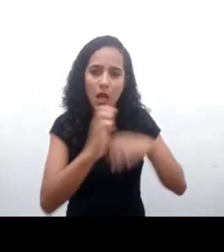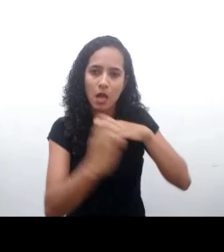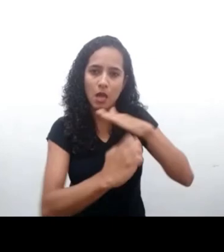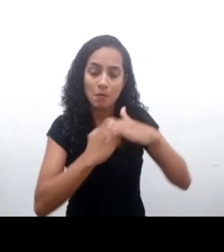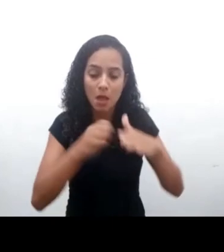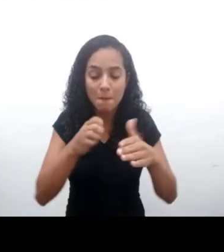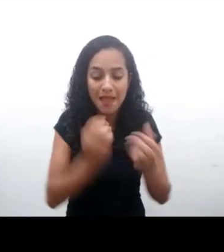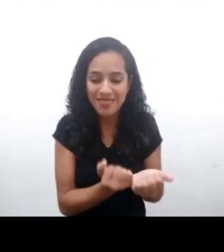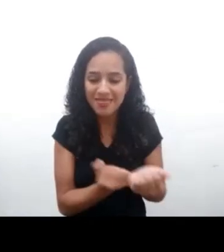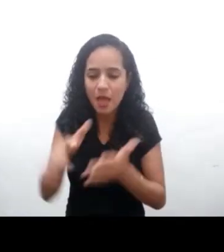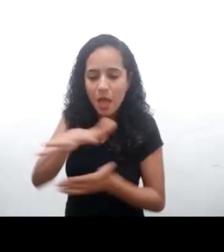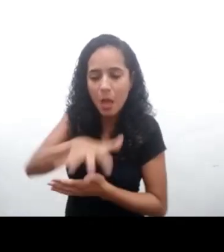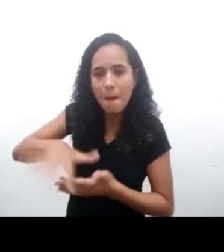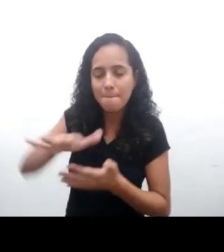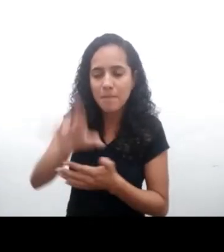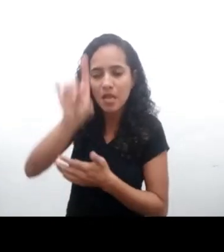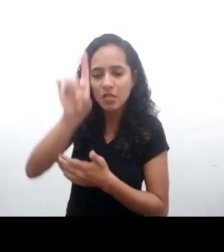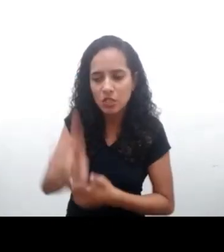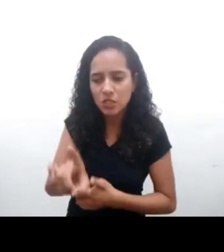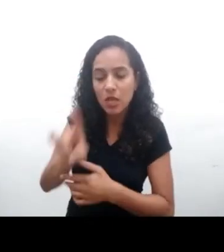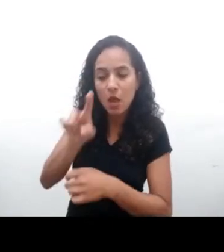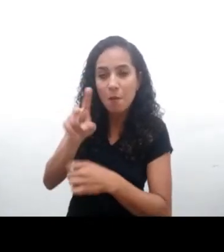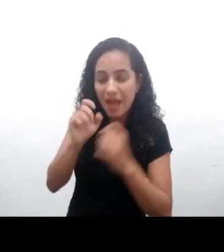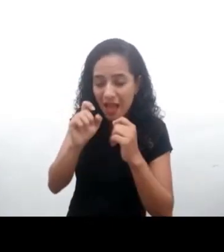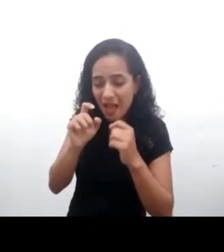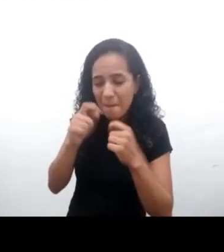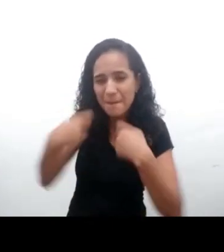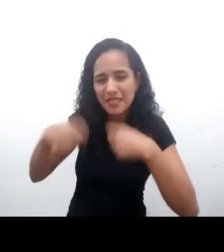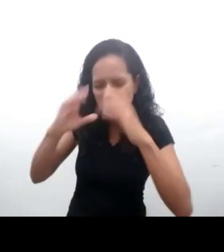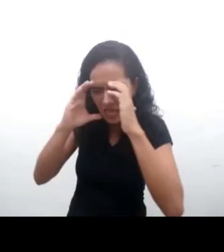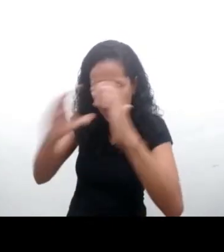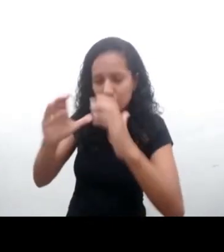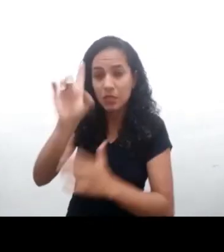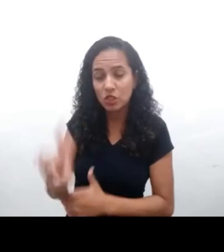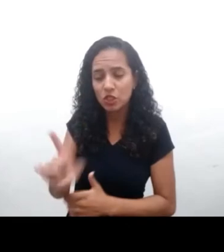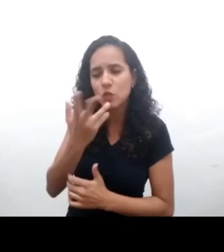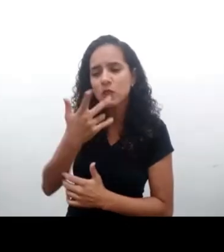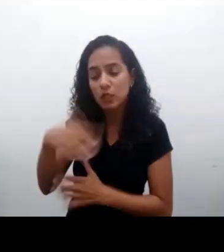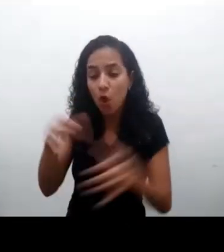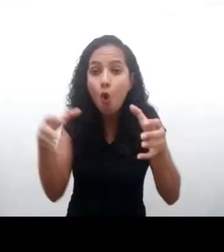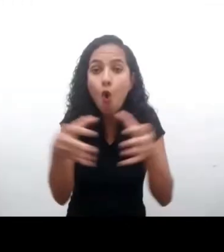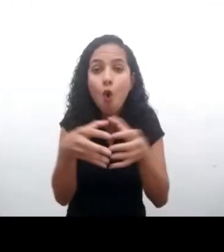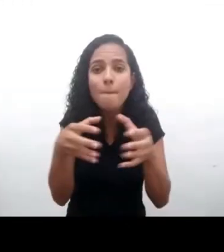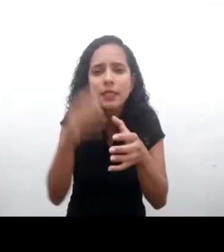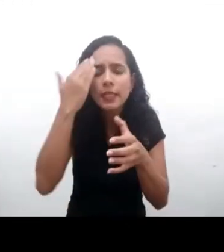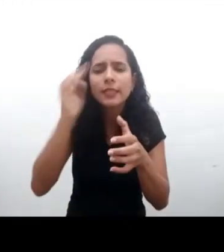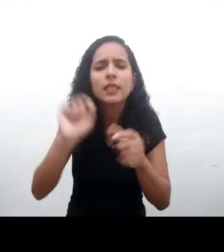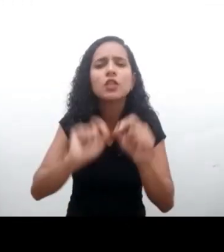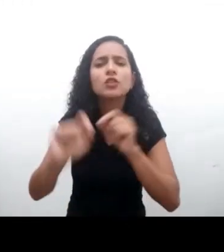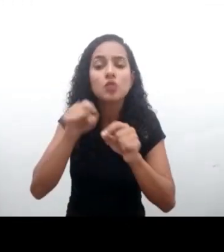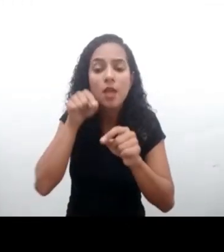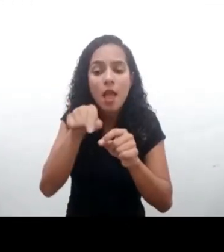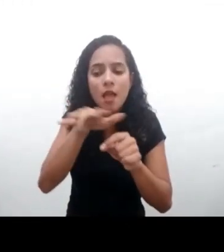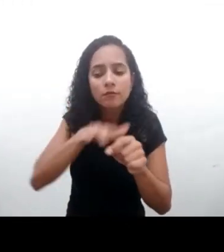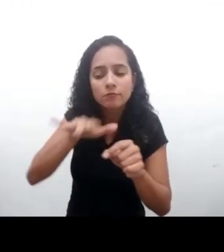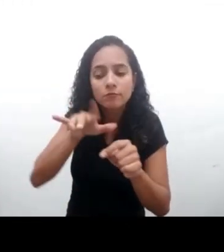y niñas. El Comité entiende que el entorno digital es un ámbito que potencia los derechos y si los